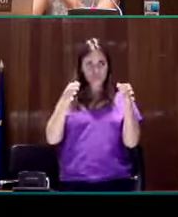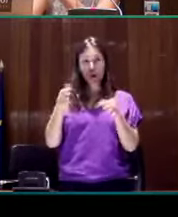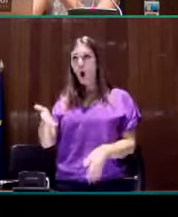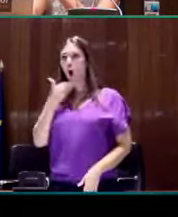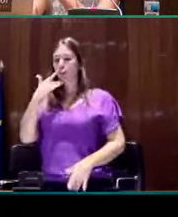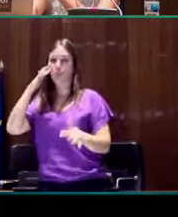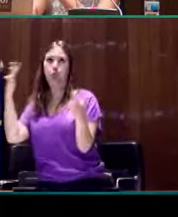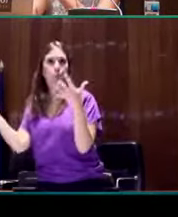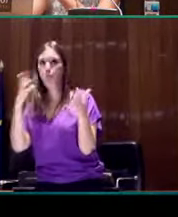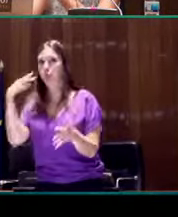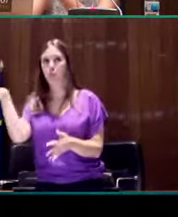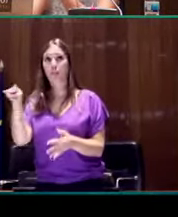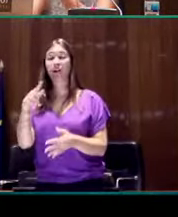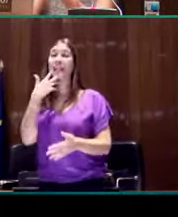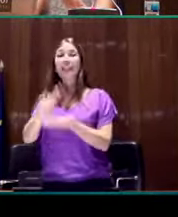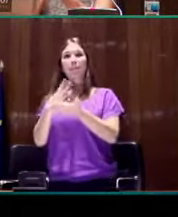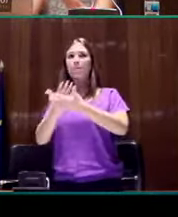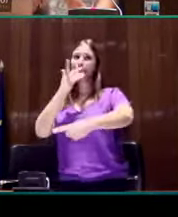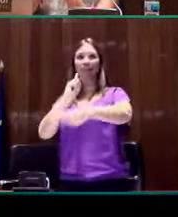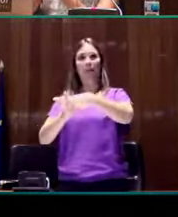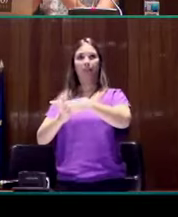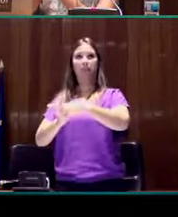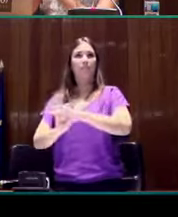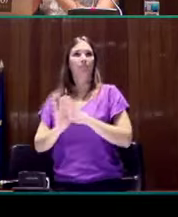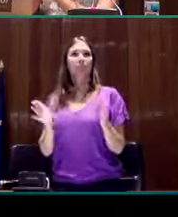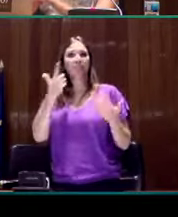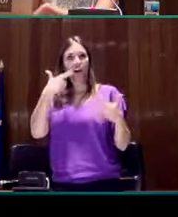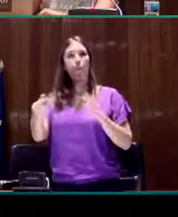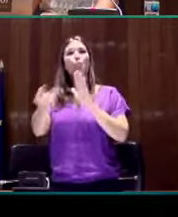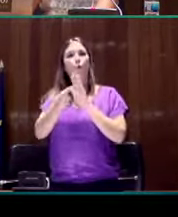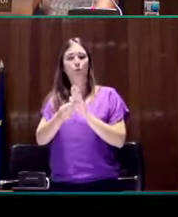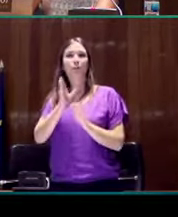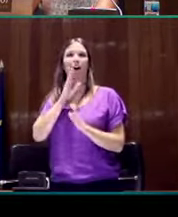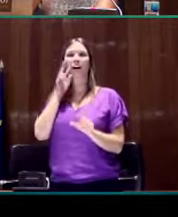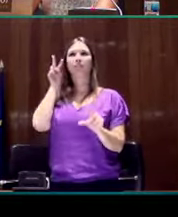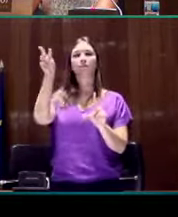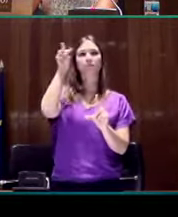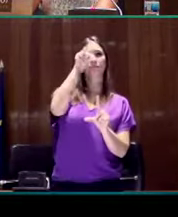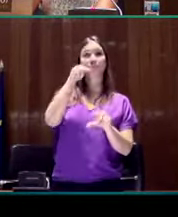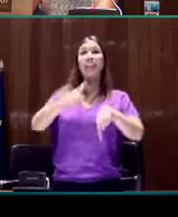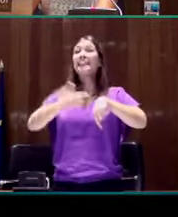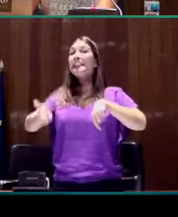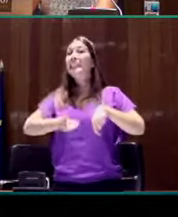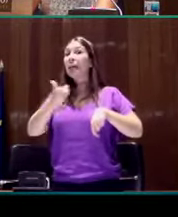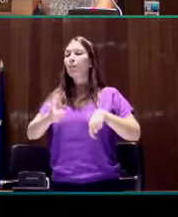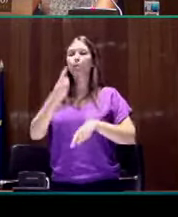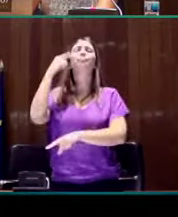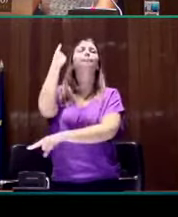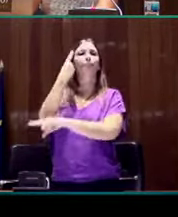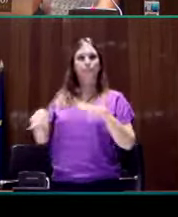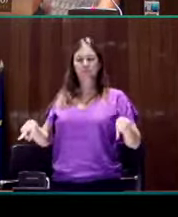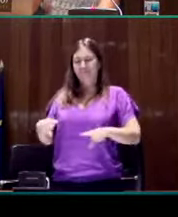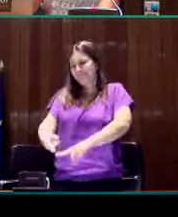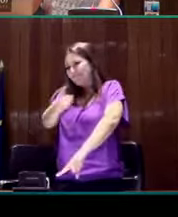dispersan tanto como los oyentes. Esto a nivel de puntos de observación. En cuanto a los tiempos empleados, existe una diferencia